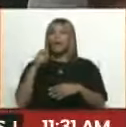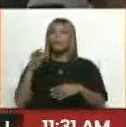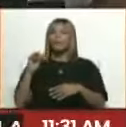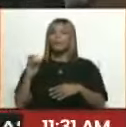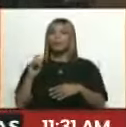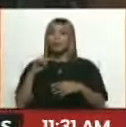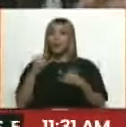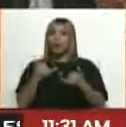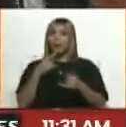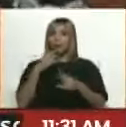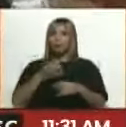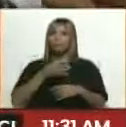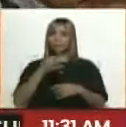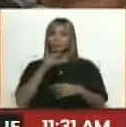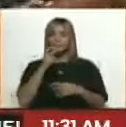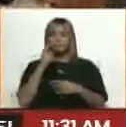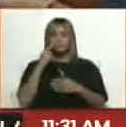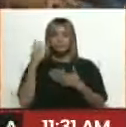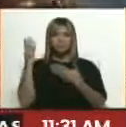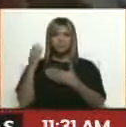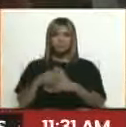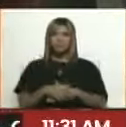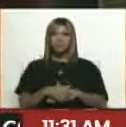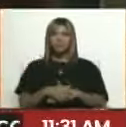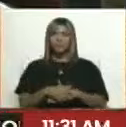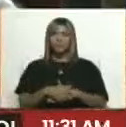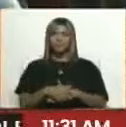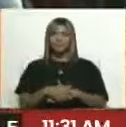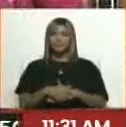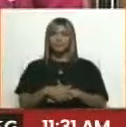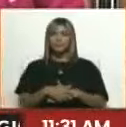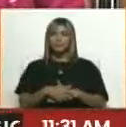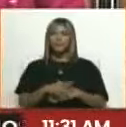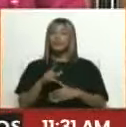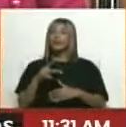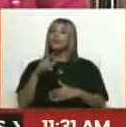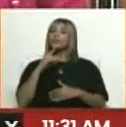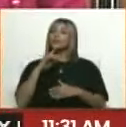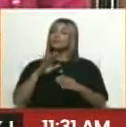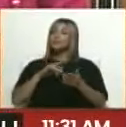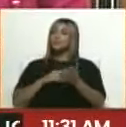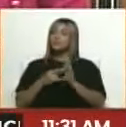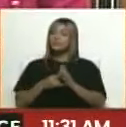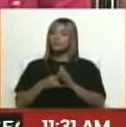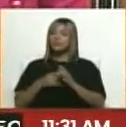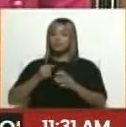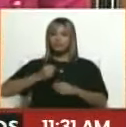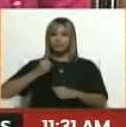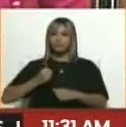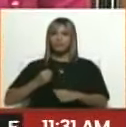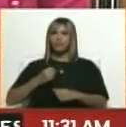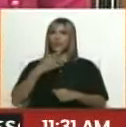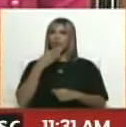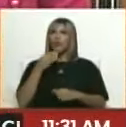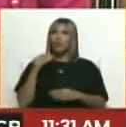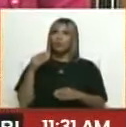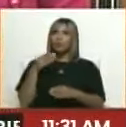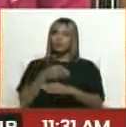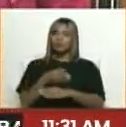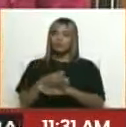este momento tiene derecho de palabra. Vamos a escuchar de inmediato su intervención. Que es razón de dignidad estamos hoy los jóvenes acá